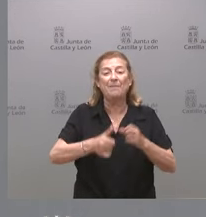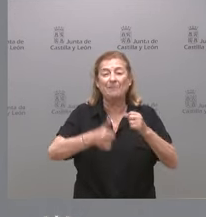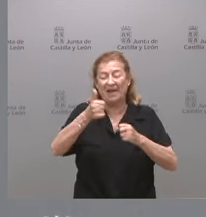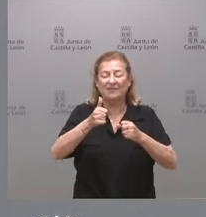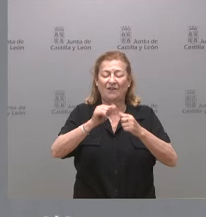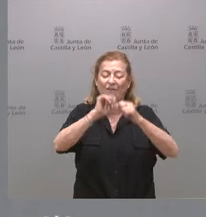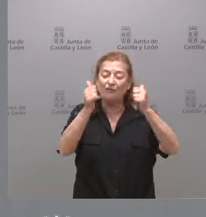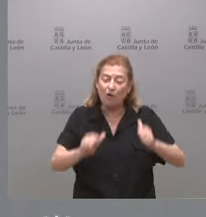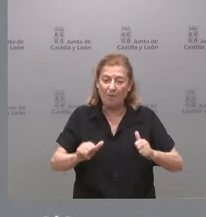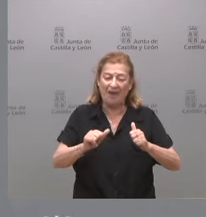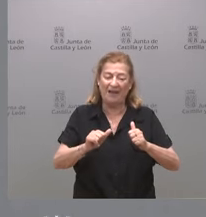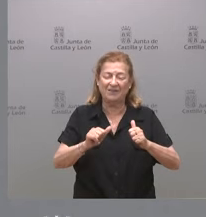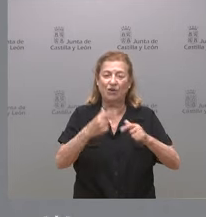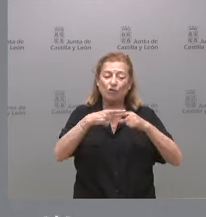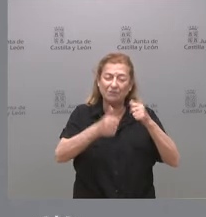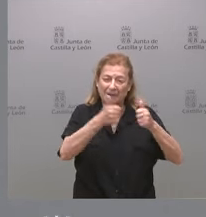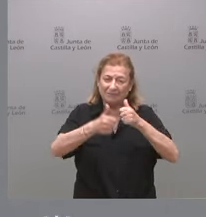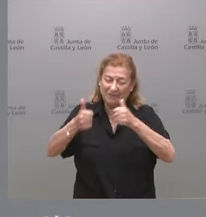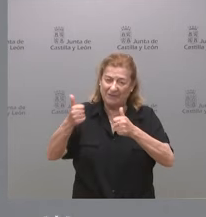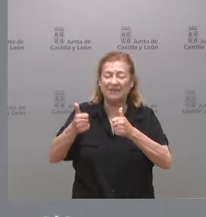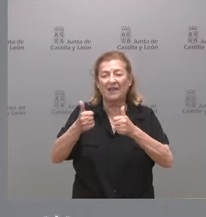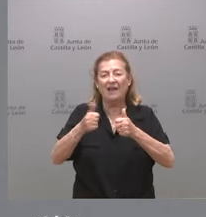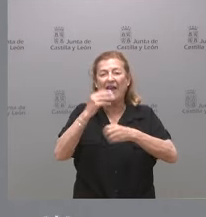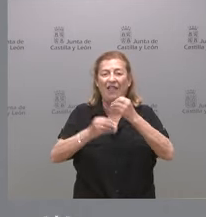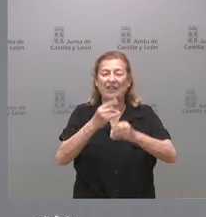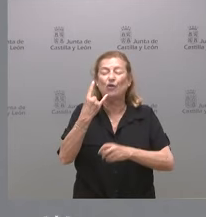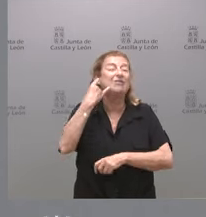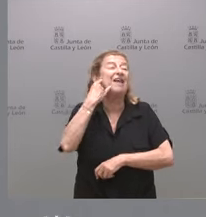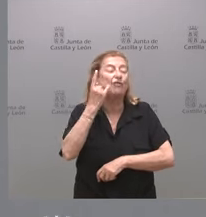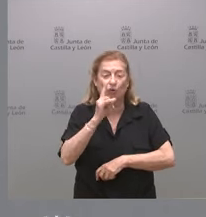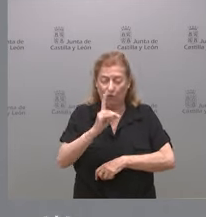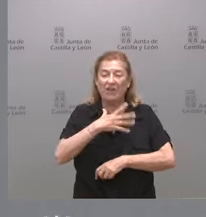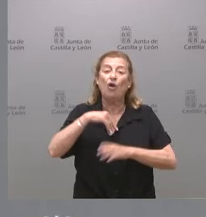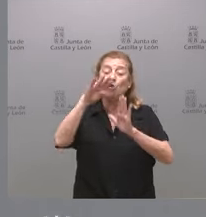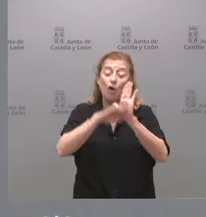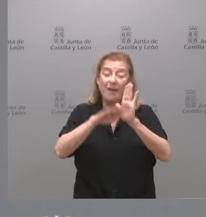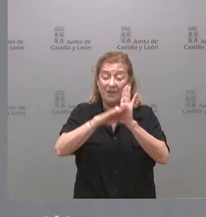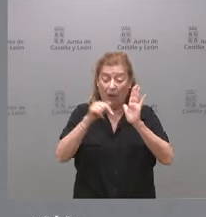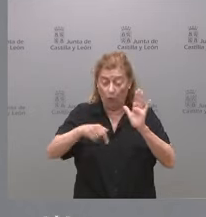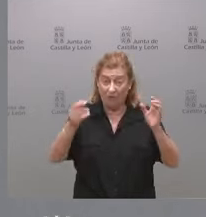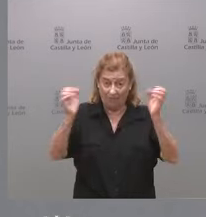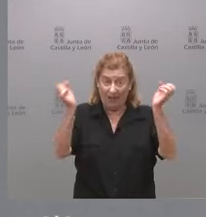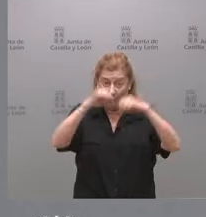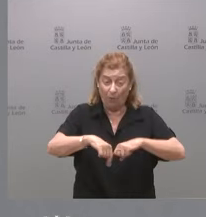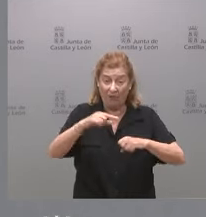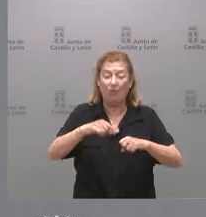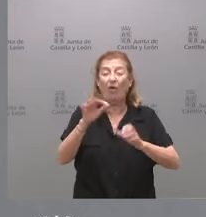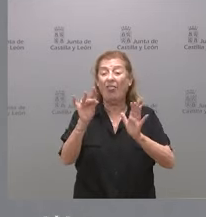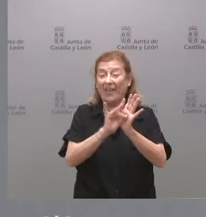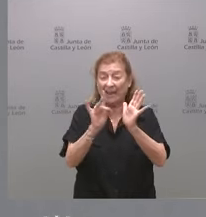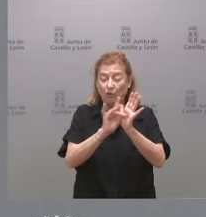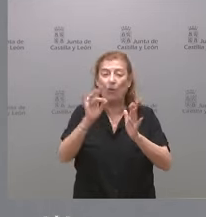y más fuentes, además de la meramente telefónica. La normativa que hemos aprobado hoy, este decreto viene a sustituir